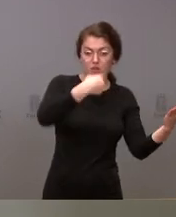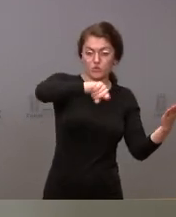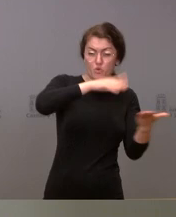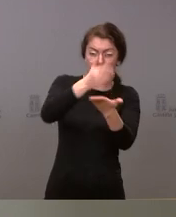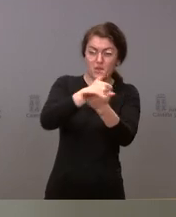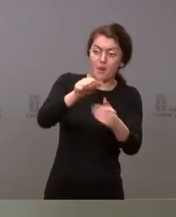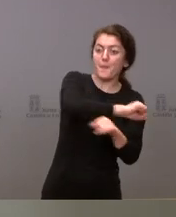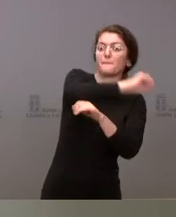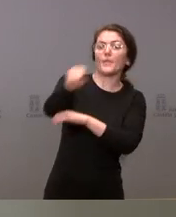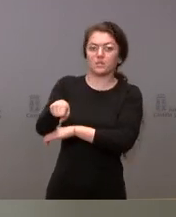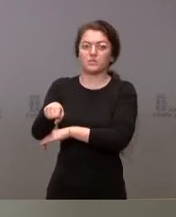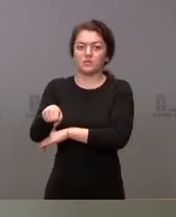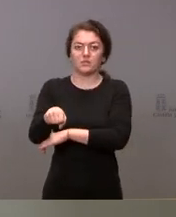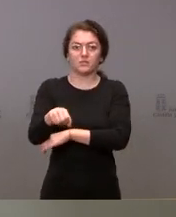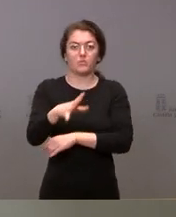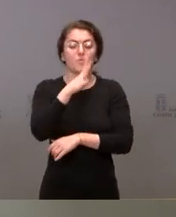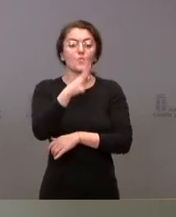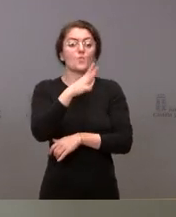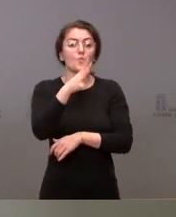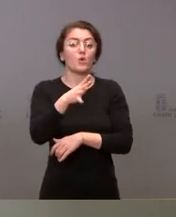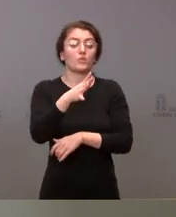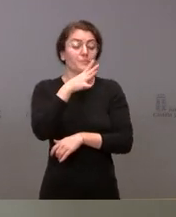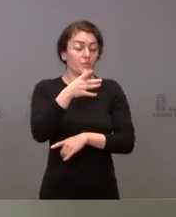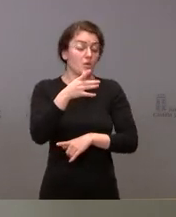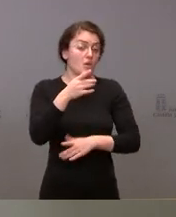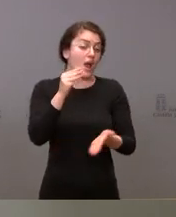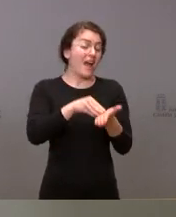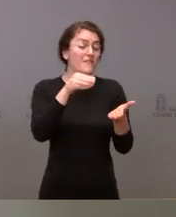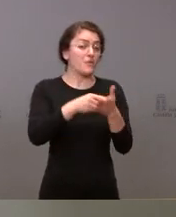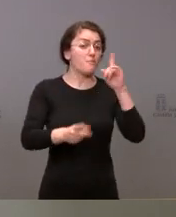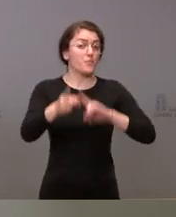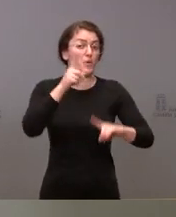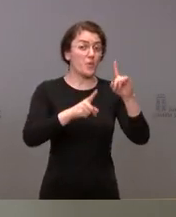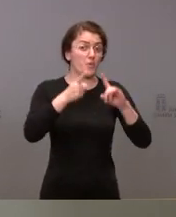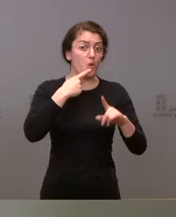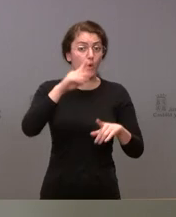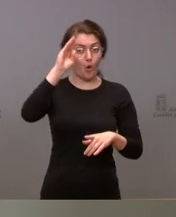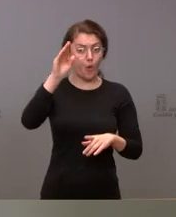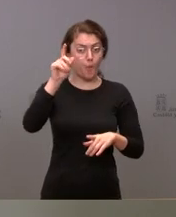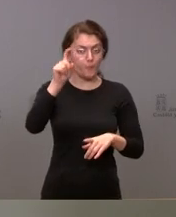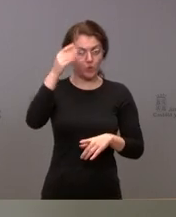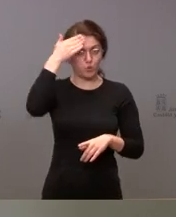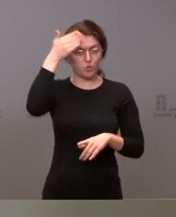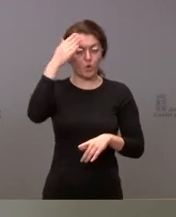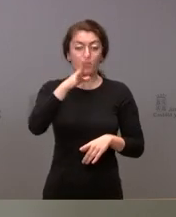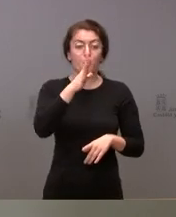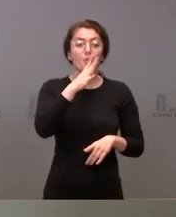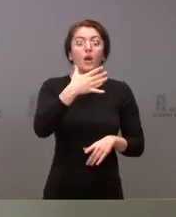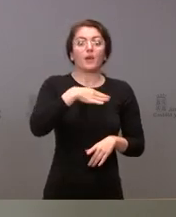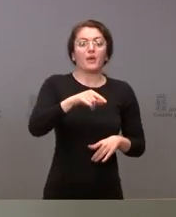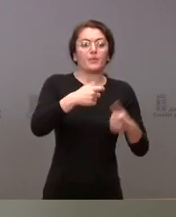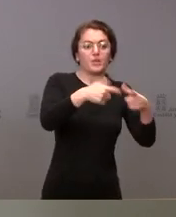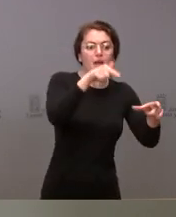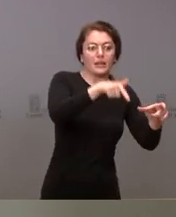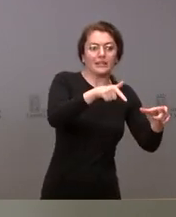esto sucede a veces porque hay problemas con los tutores que nos impiden bien porque alguna unidad puede quedarse sin tutor por algún